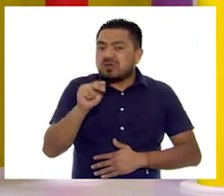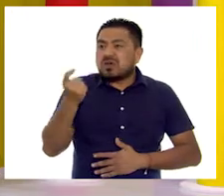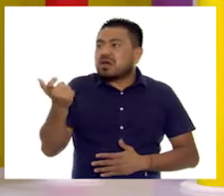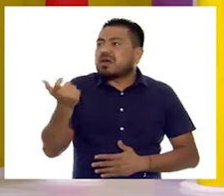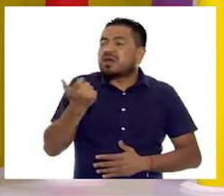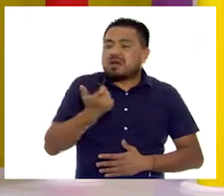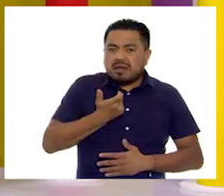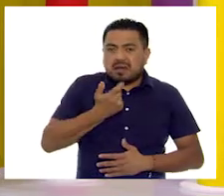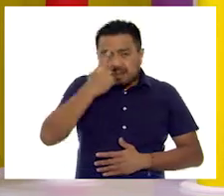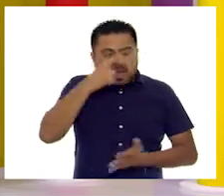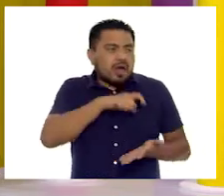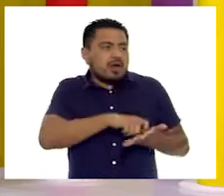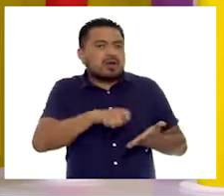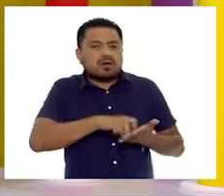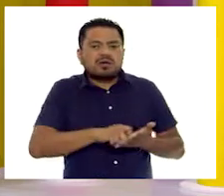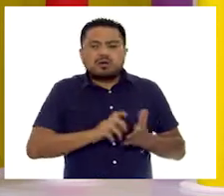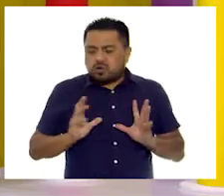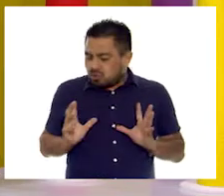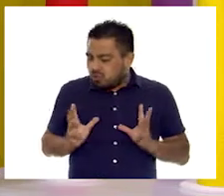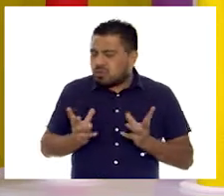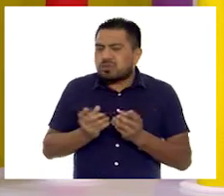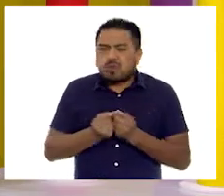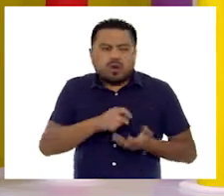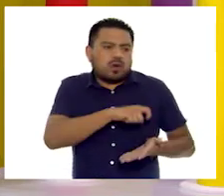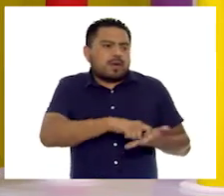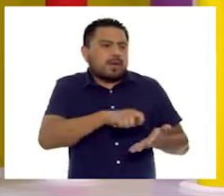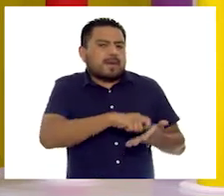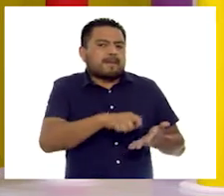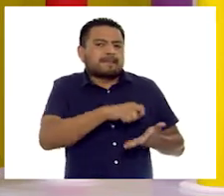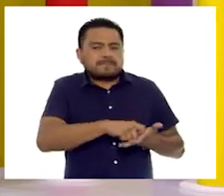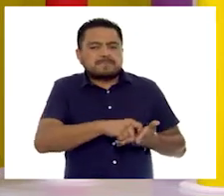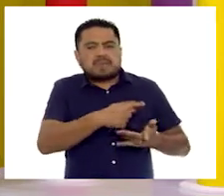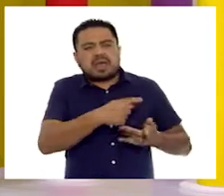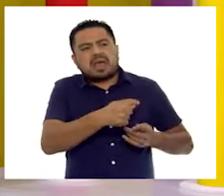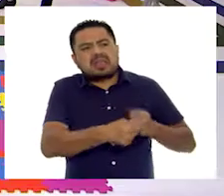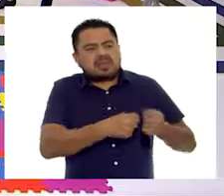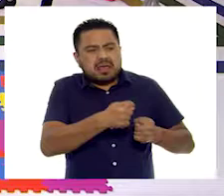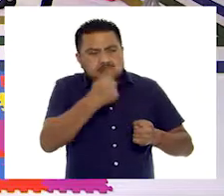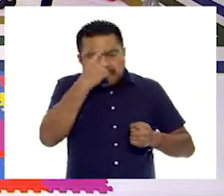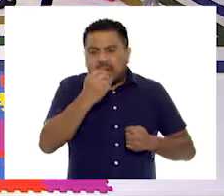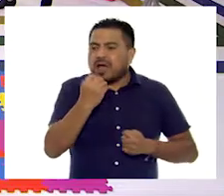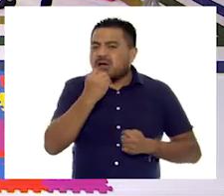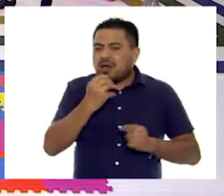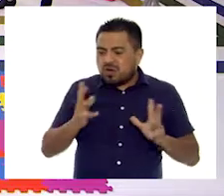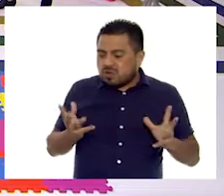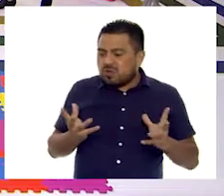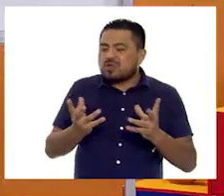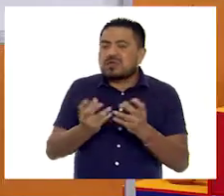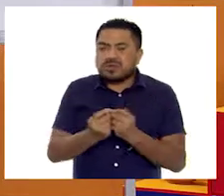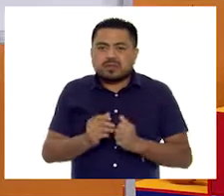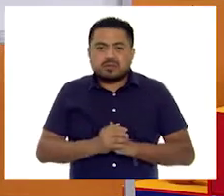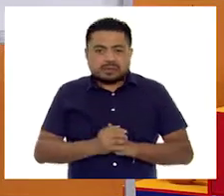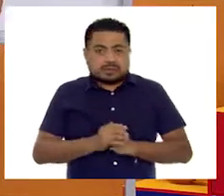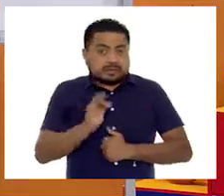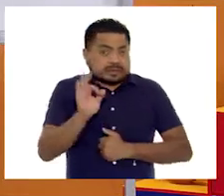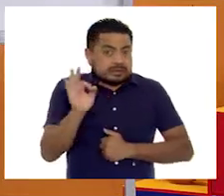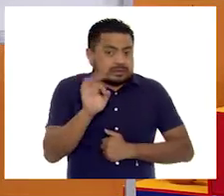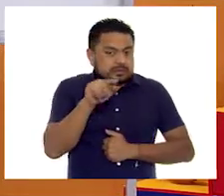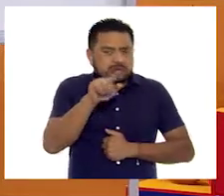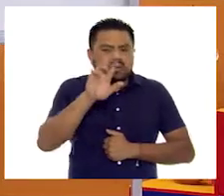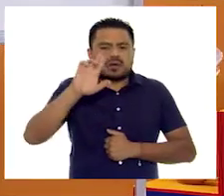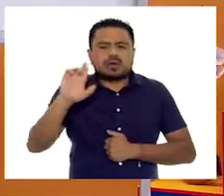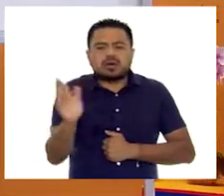dinero para la cooperativa, entonces íbamos y comprábamos lo íbamos a comer en ese momento. Muy bien. Oye, y de casualidad,